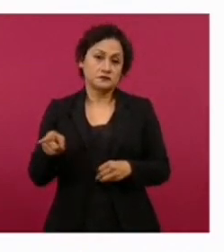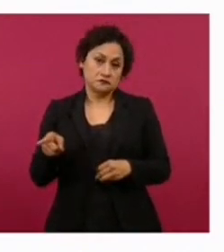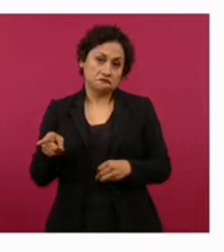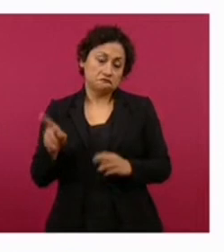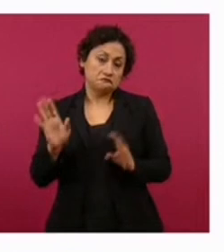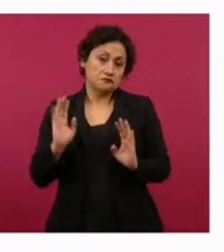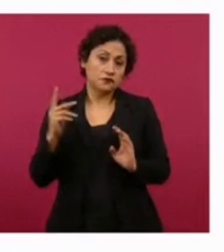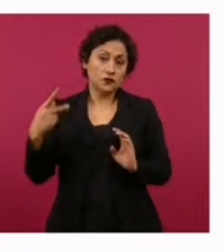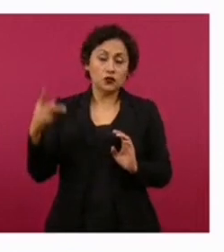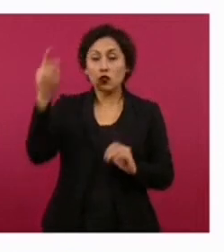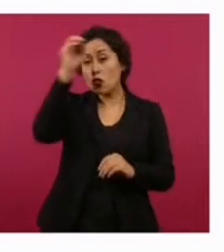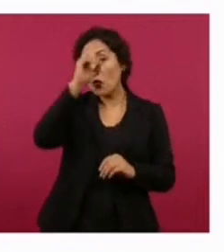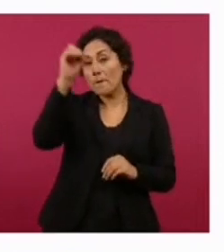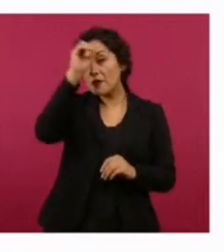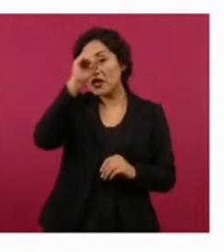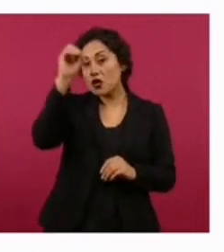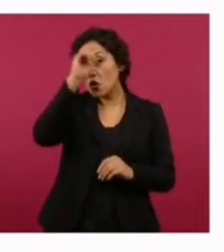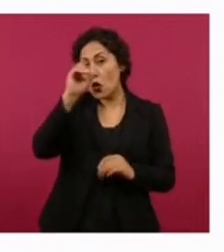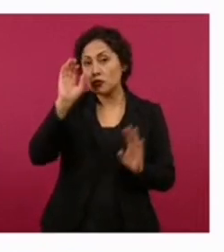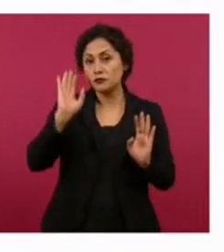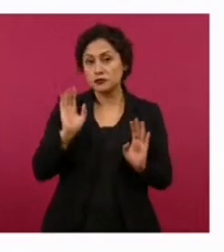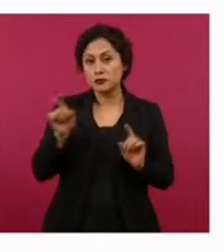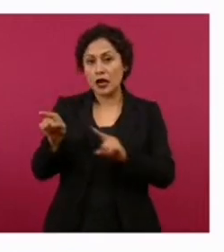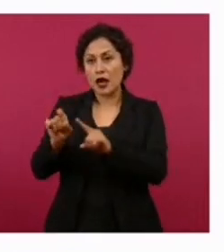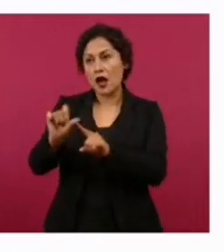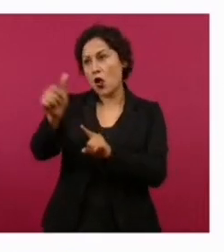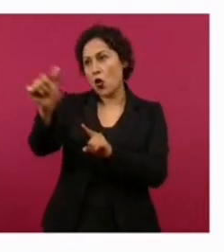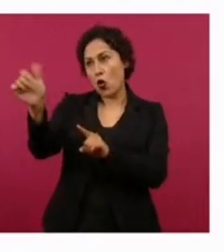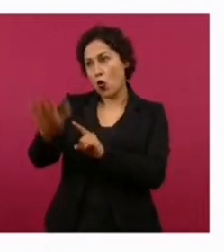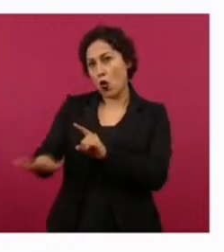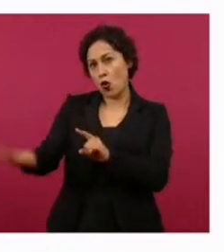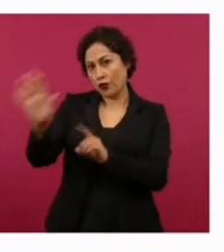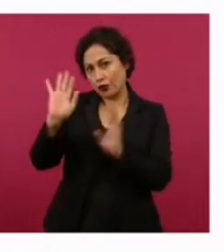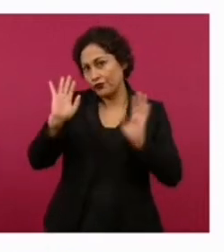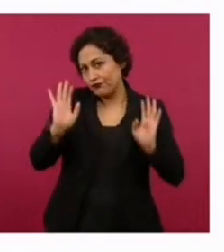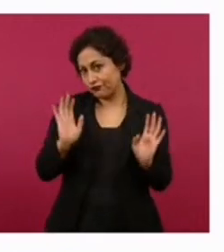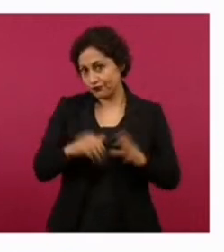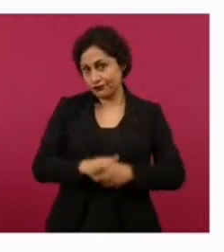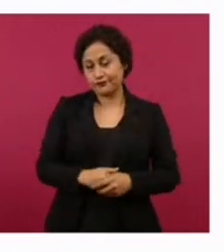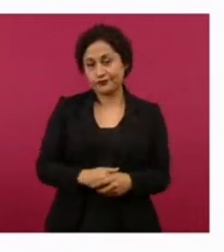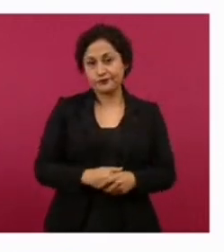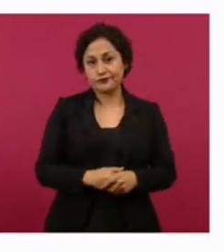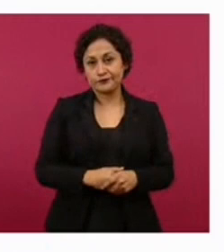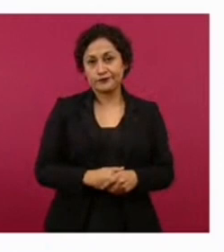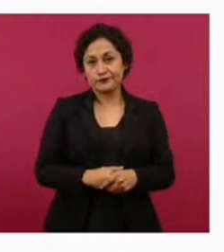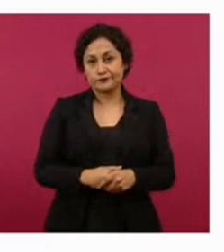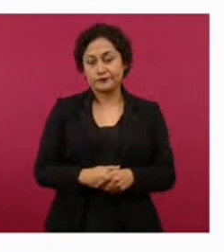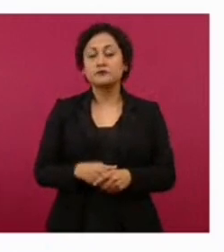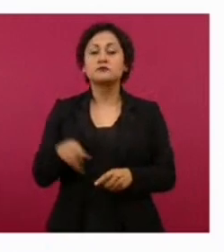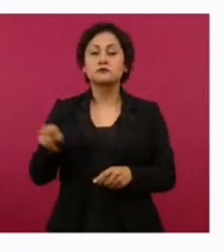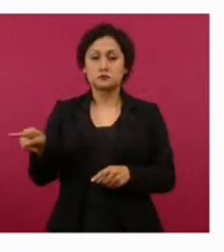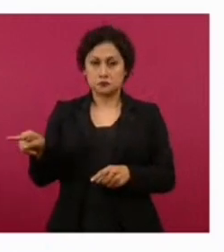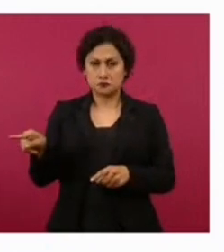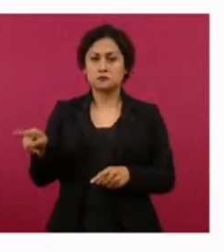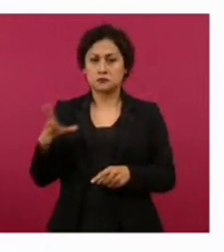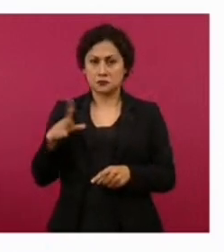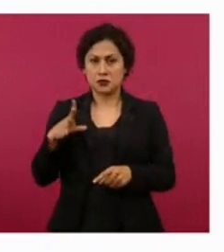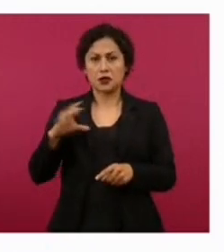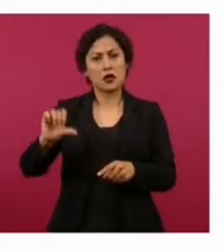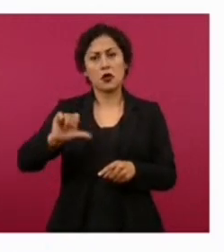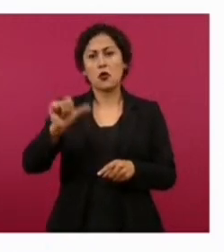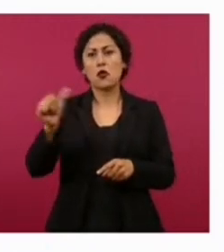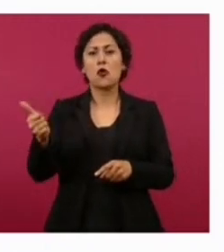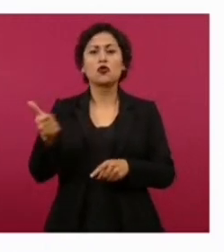y de muchos, que además tiene lectores, debe seguir